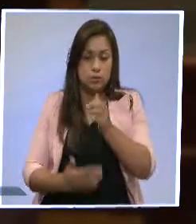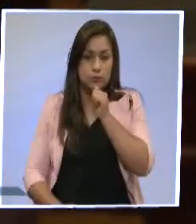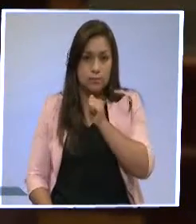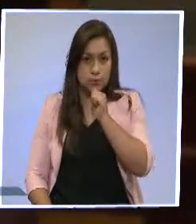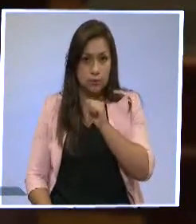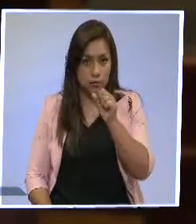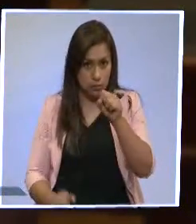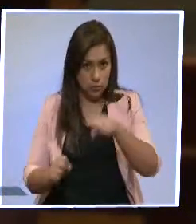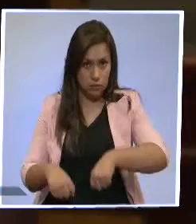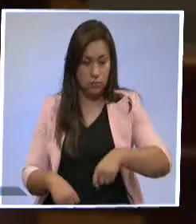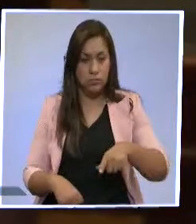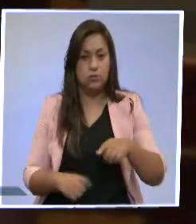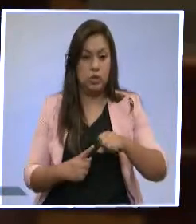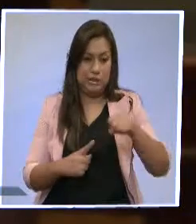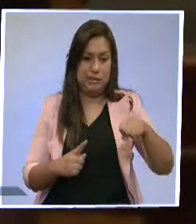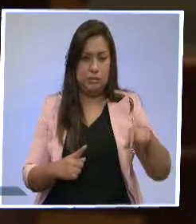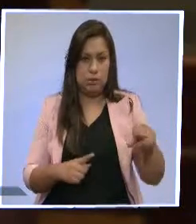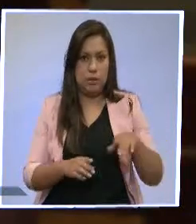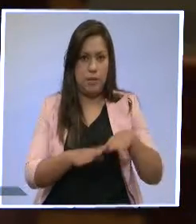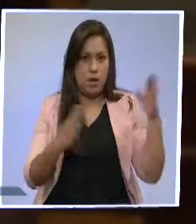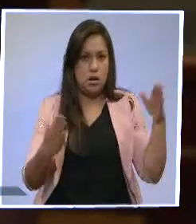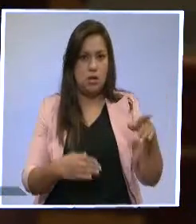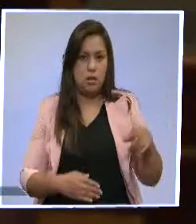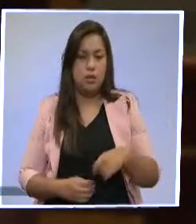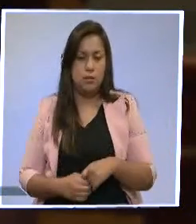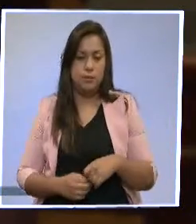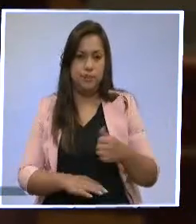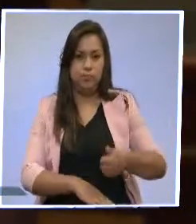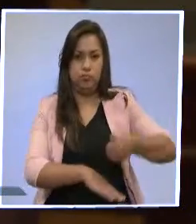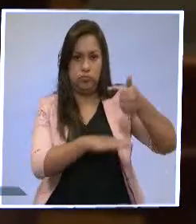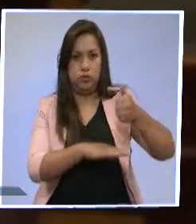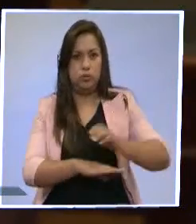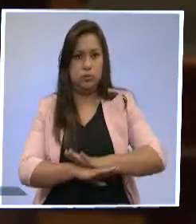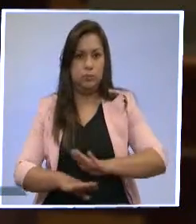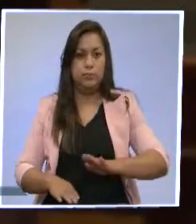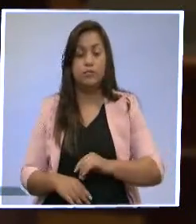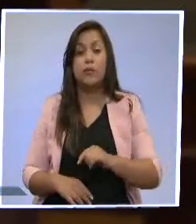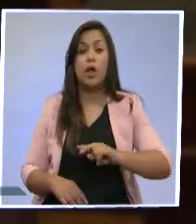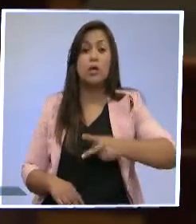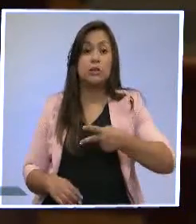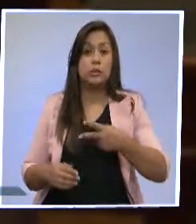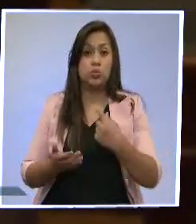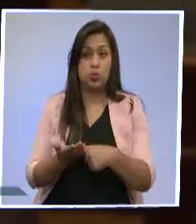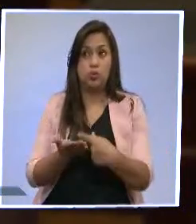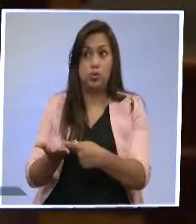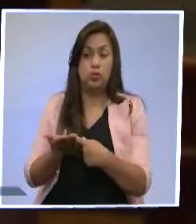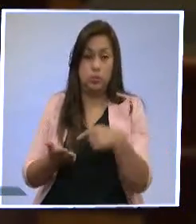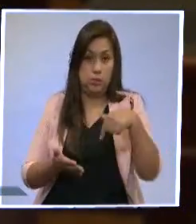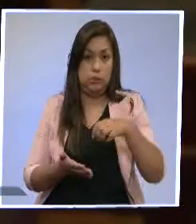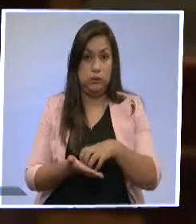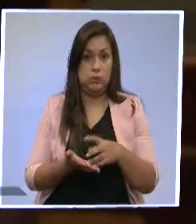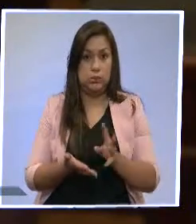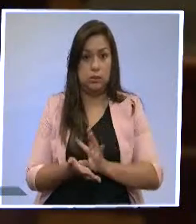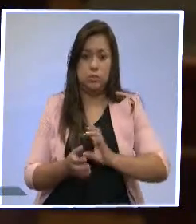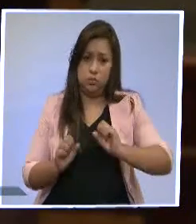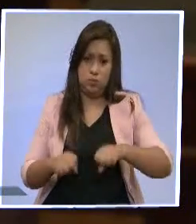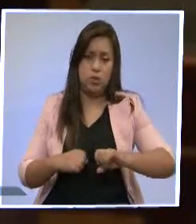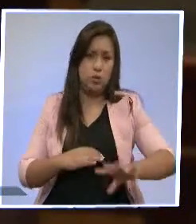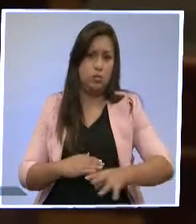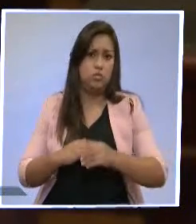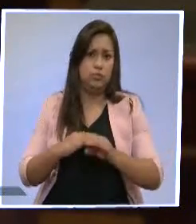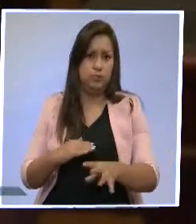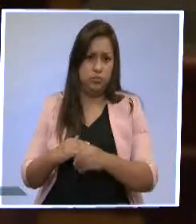Puede ser de que eso, en este análisis que tenemos todavía, el segundo debate, pueda ser de que esto también se pueda incluir. No está,